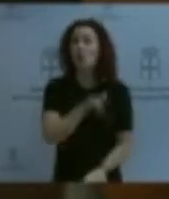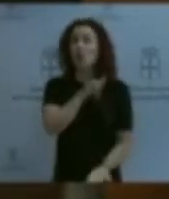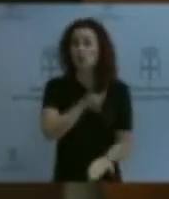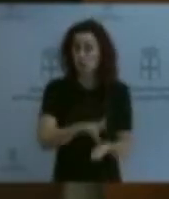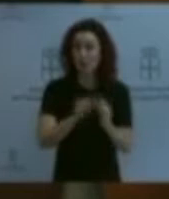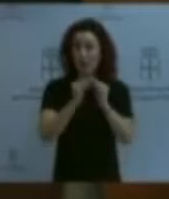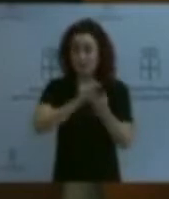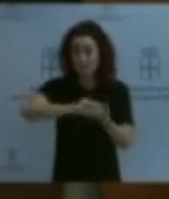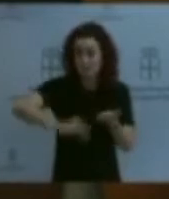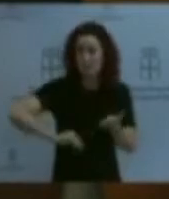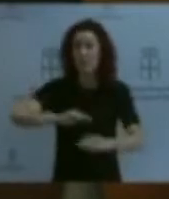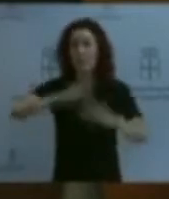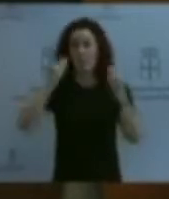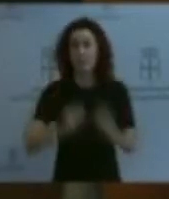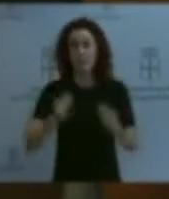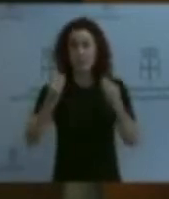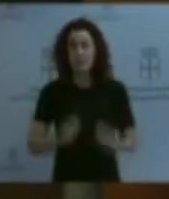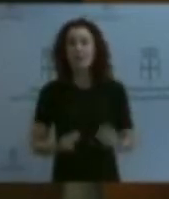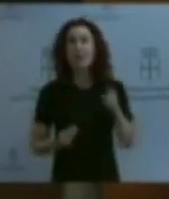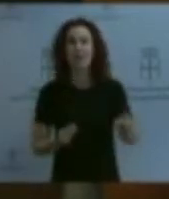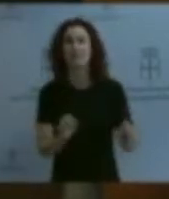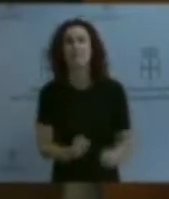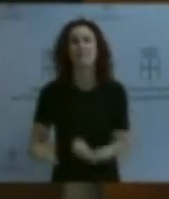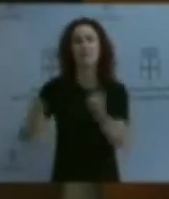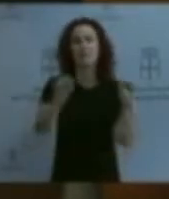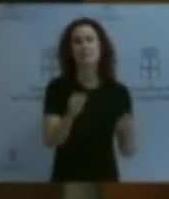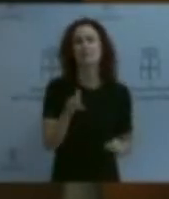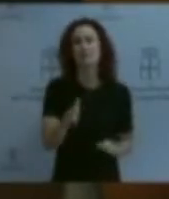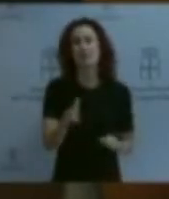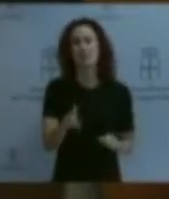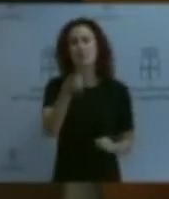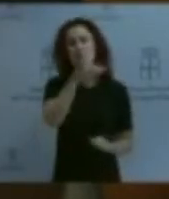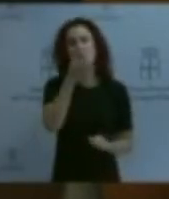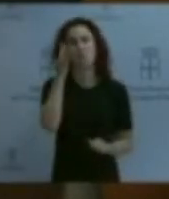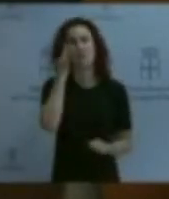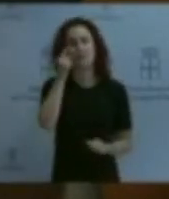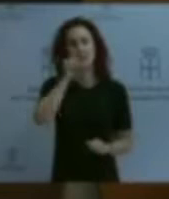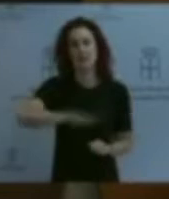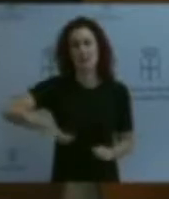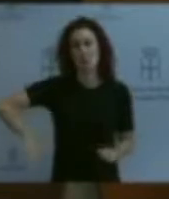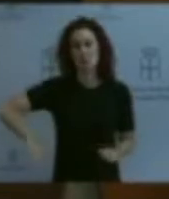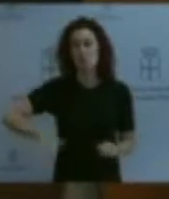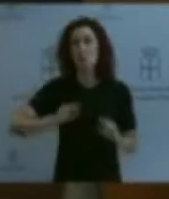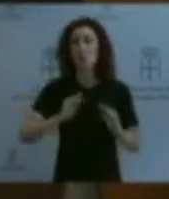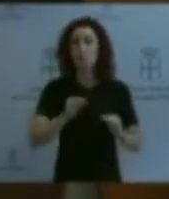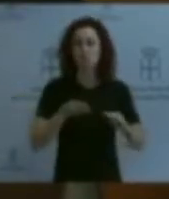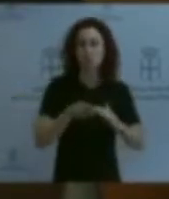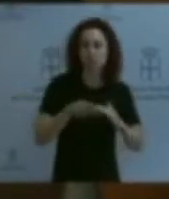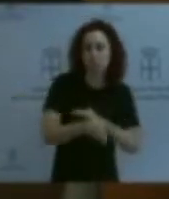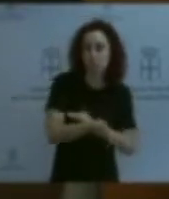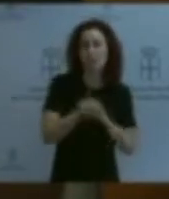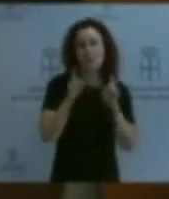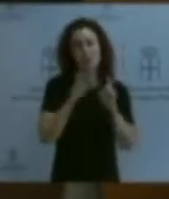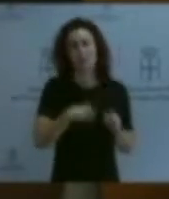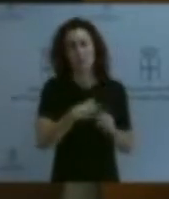defender los derechos de los y las niñas que tienen más dificultades ahora de acceder a la educación. Y para lo que no estamos en absoluto de acuerdo,